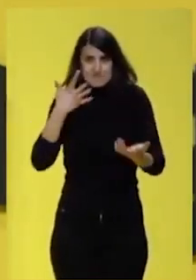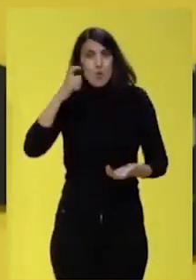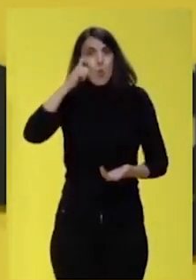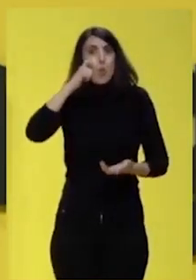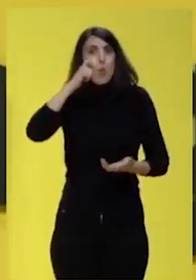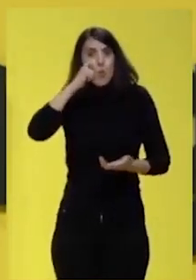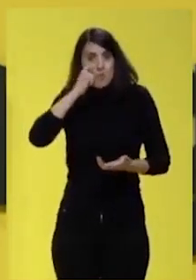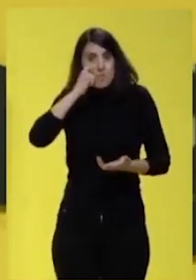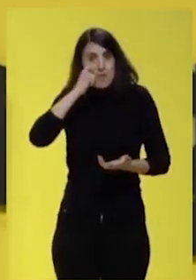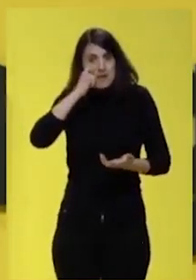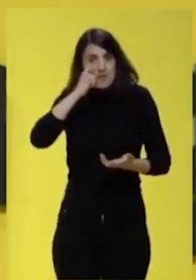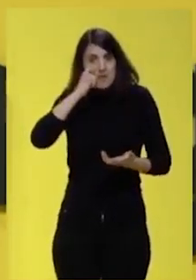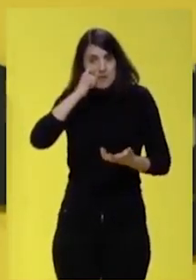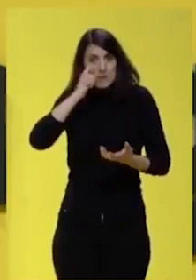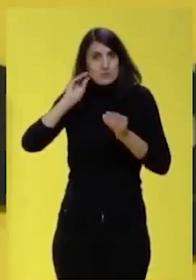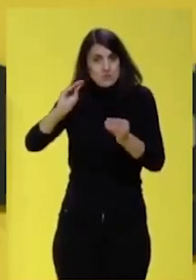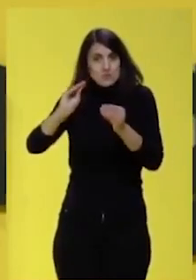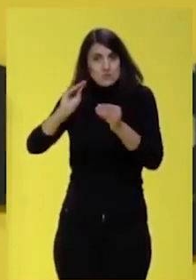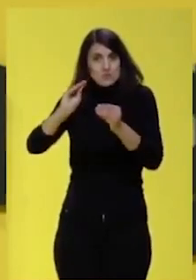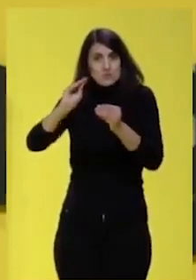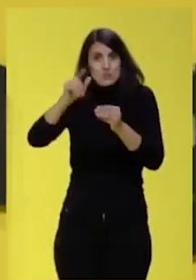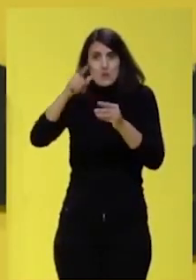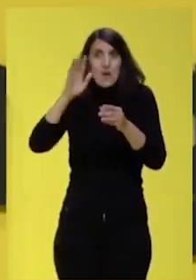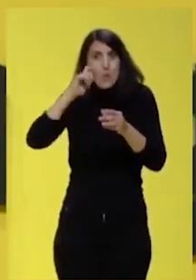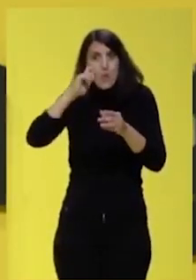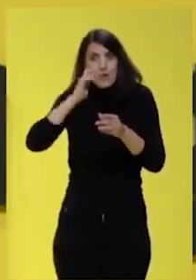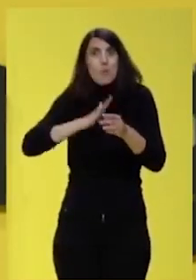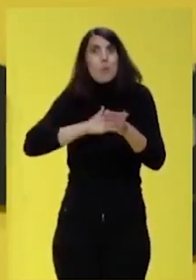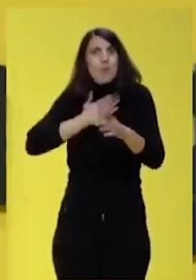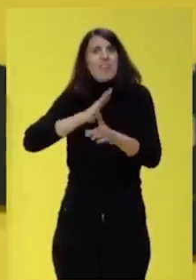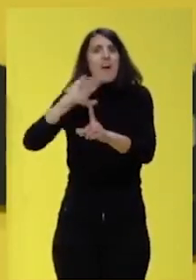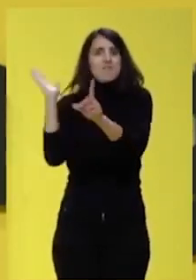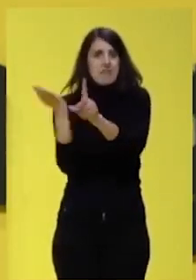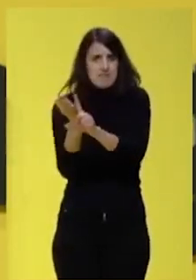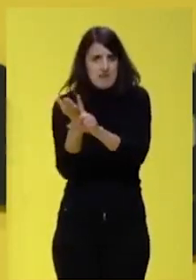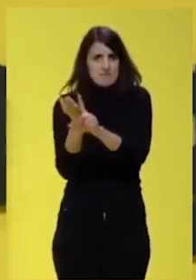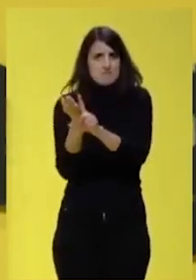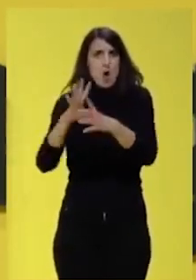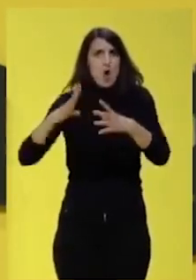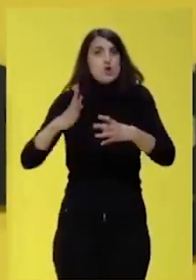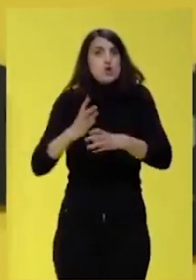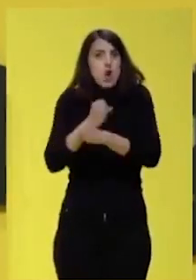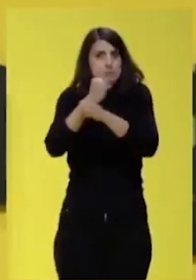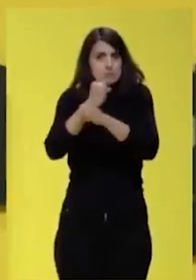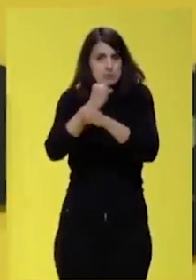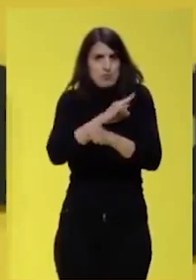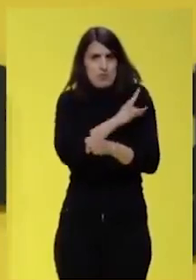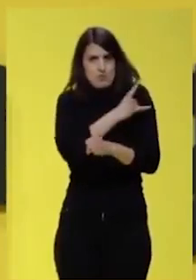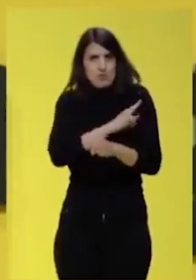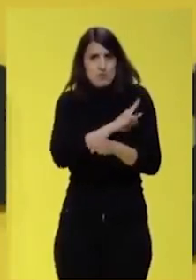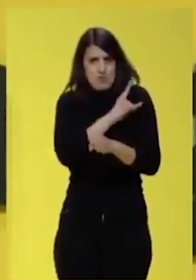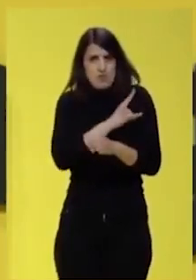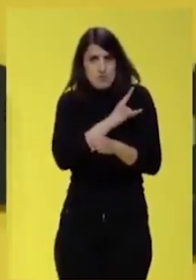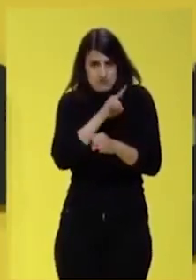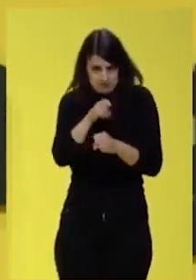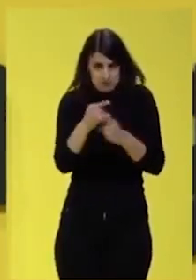puede poner en riesgo las condiciones materiales para la vida en el planeta. El colapso ecológico. Esto no es una broma. Esto